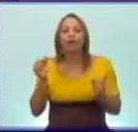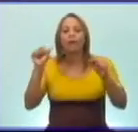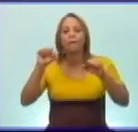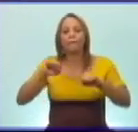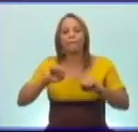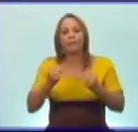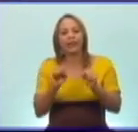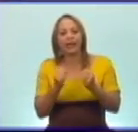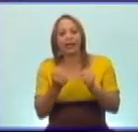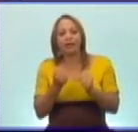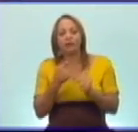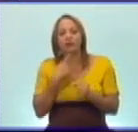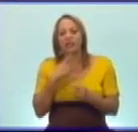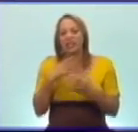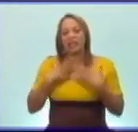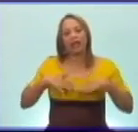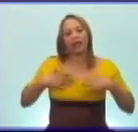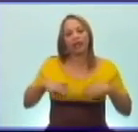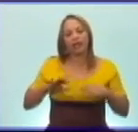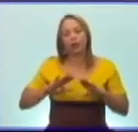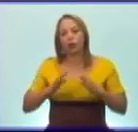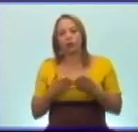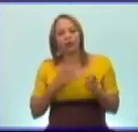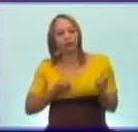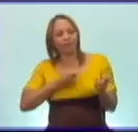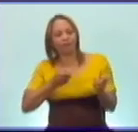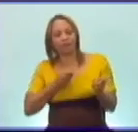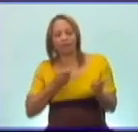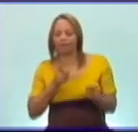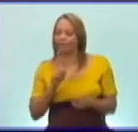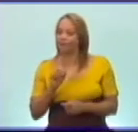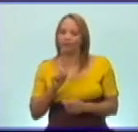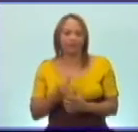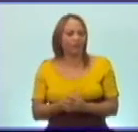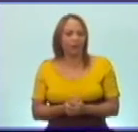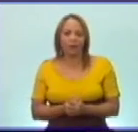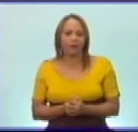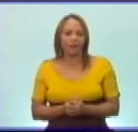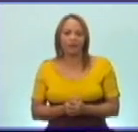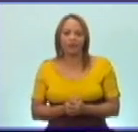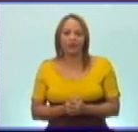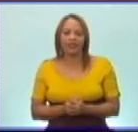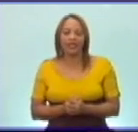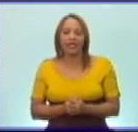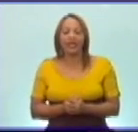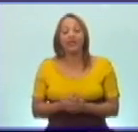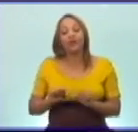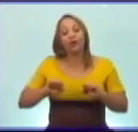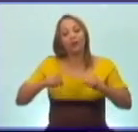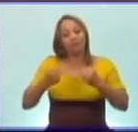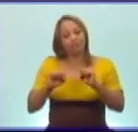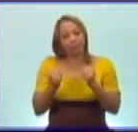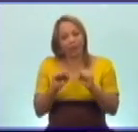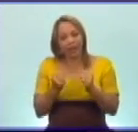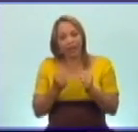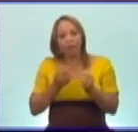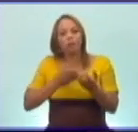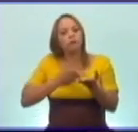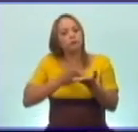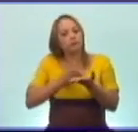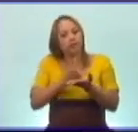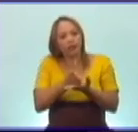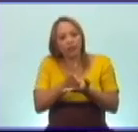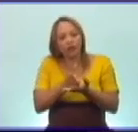conformado con estas agresiones? No fue así. El imperialismo siguió